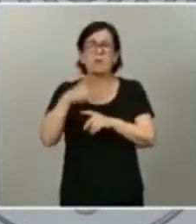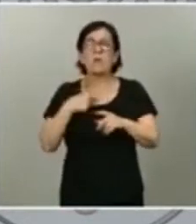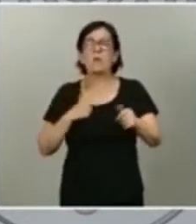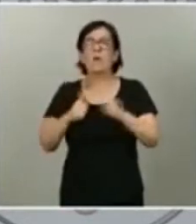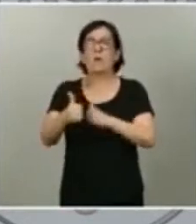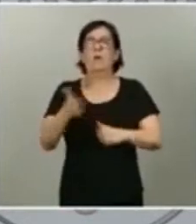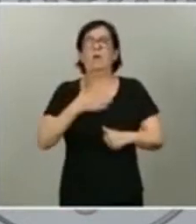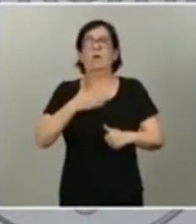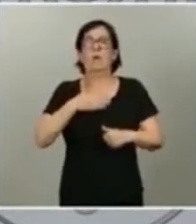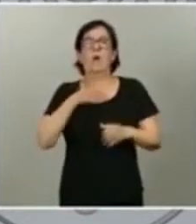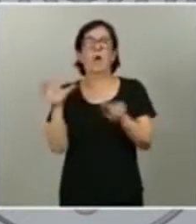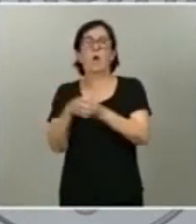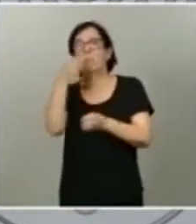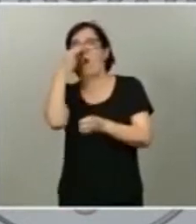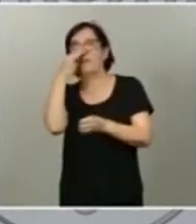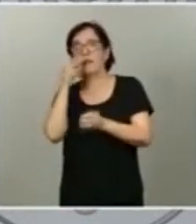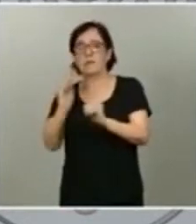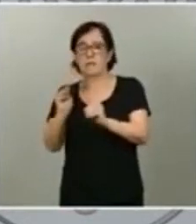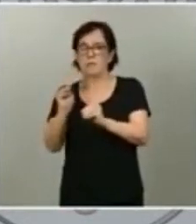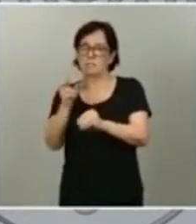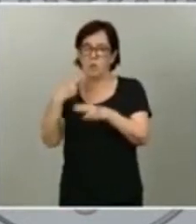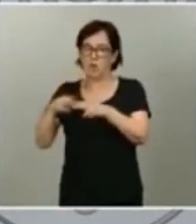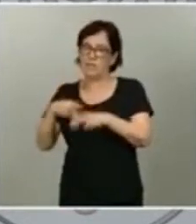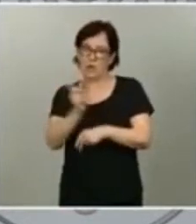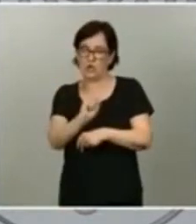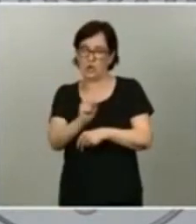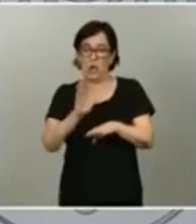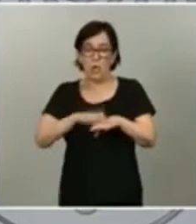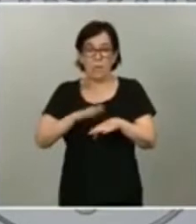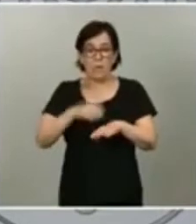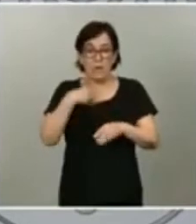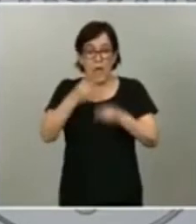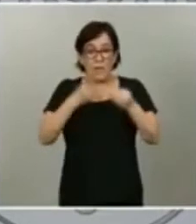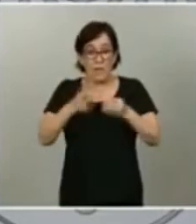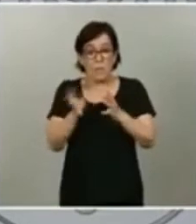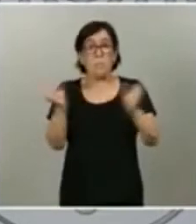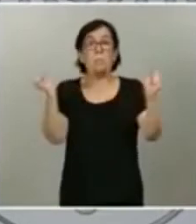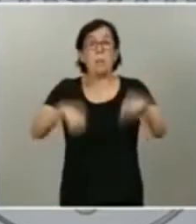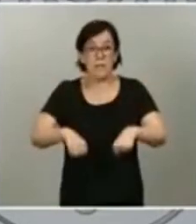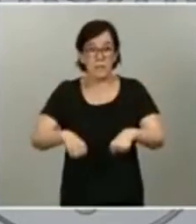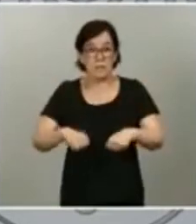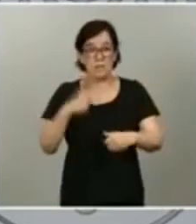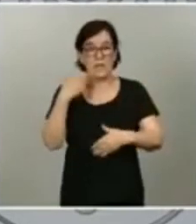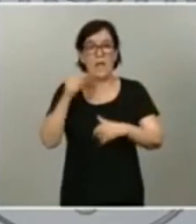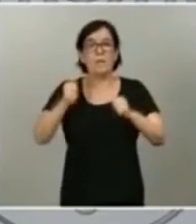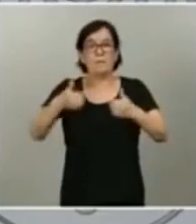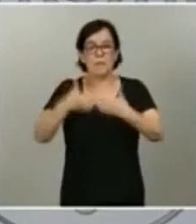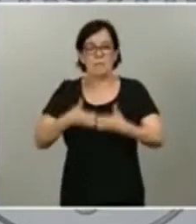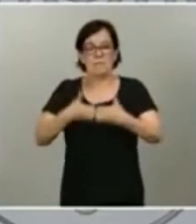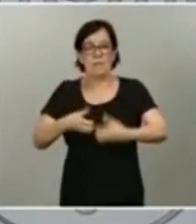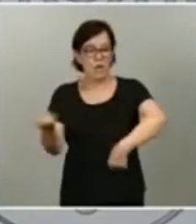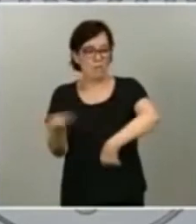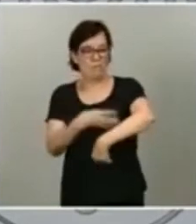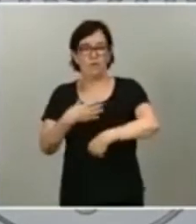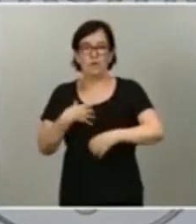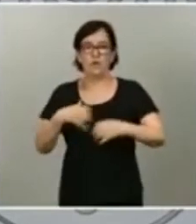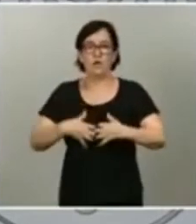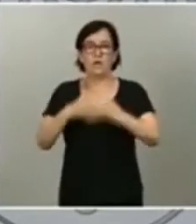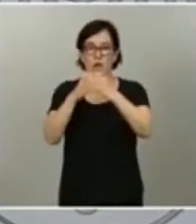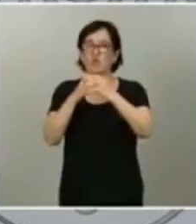al interés general de nuestro país, porque alcanzar un pacto para poner en marcha ese fondo de reconstrucción